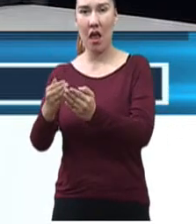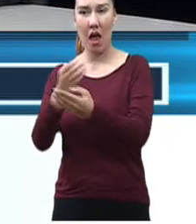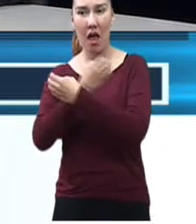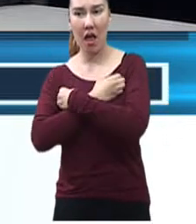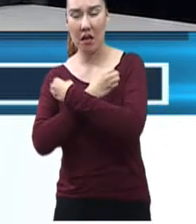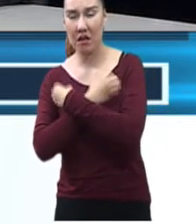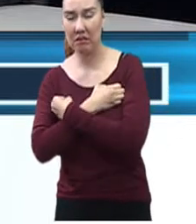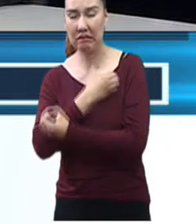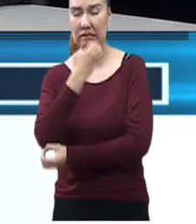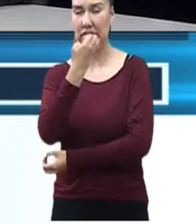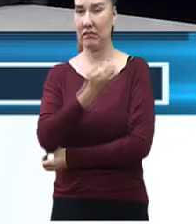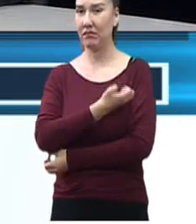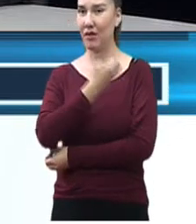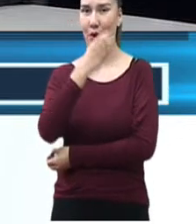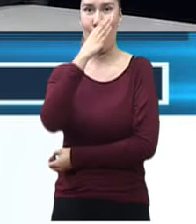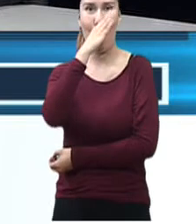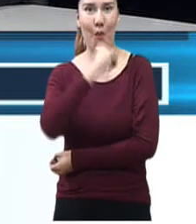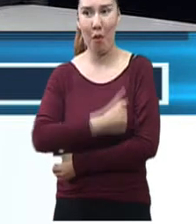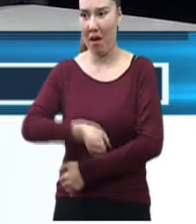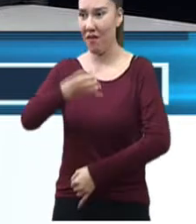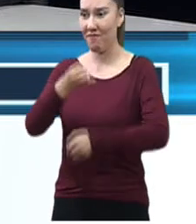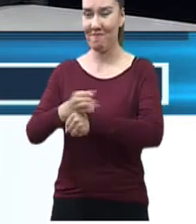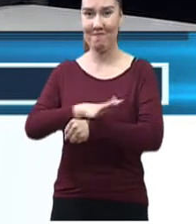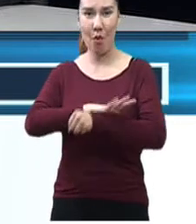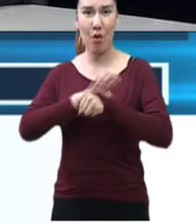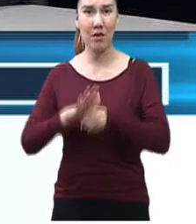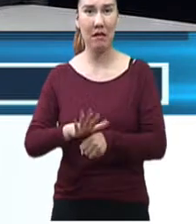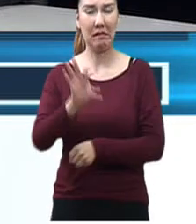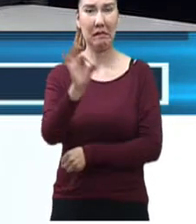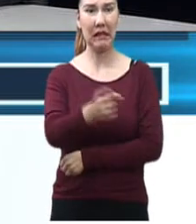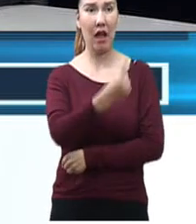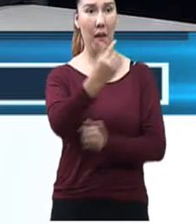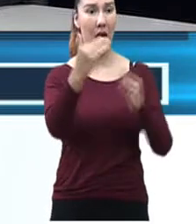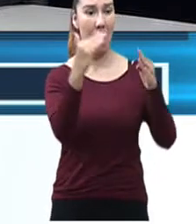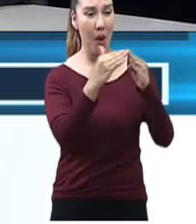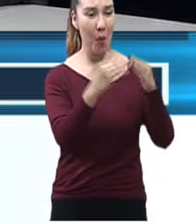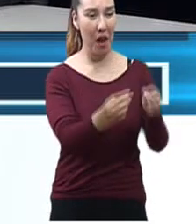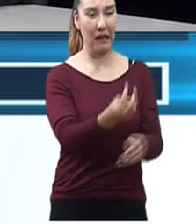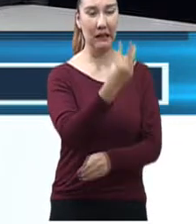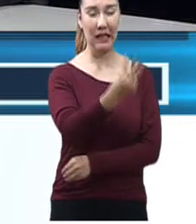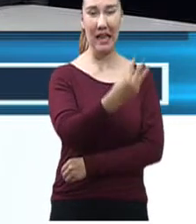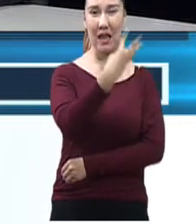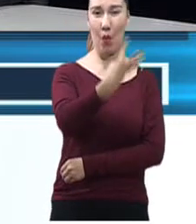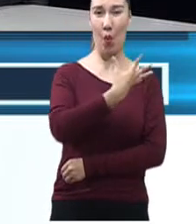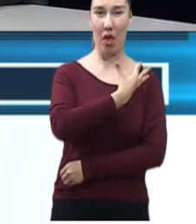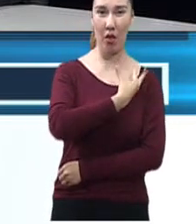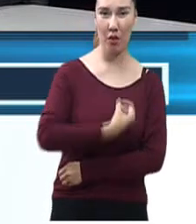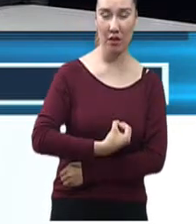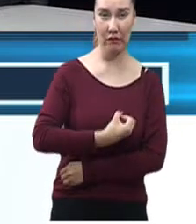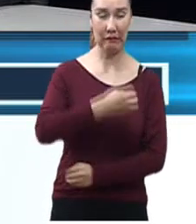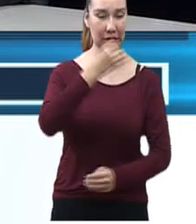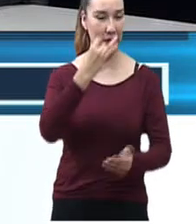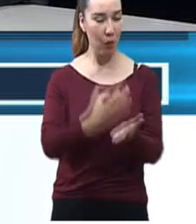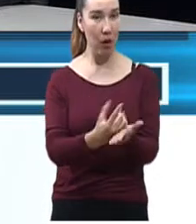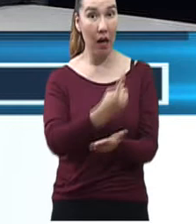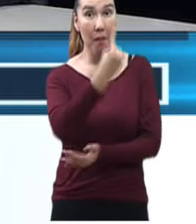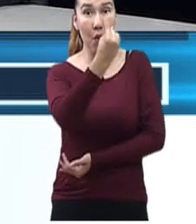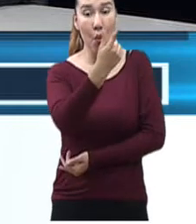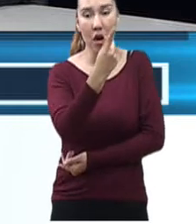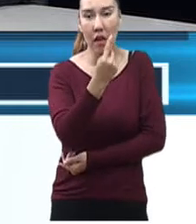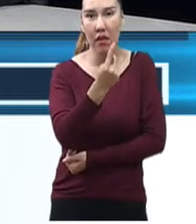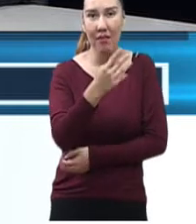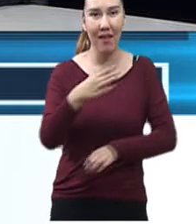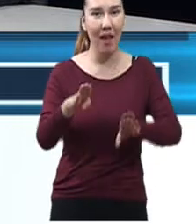que en las familias hay tres, cuatro hijos y cuentan solamente con un televisor. Entonces, ¿cómo van a hacer la tarea?